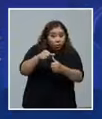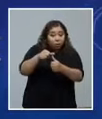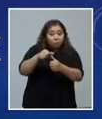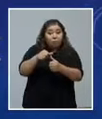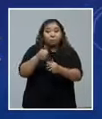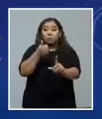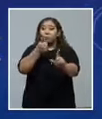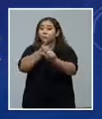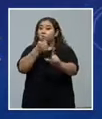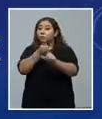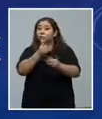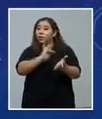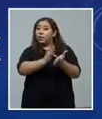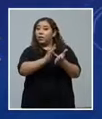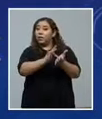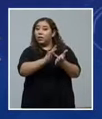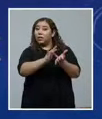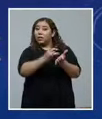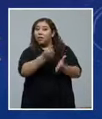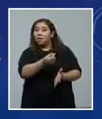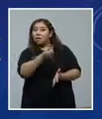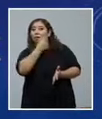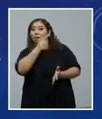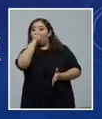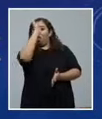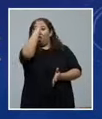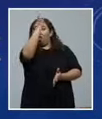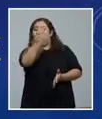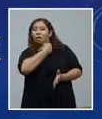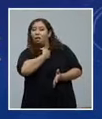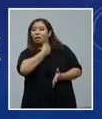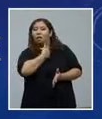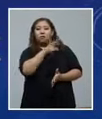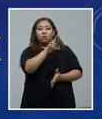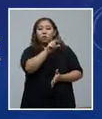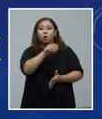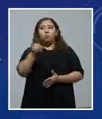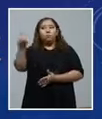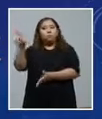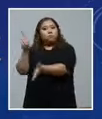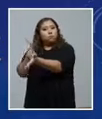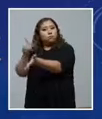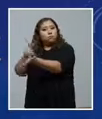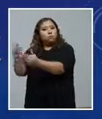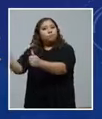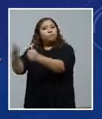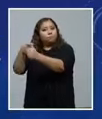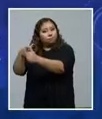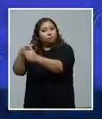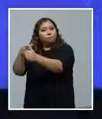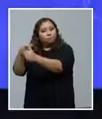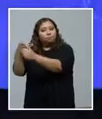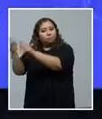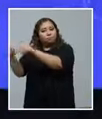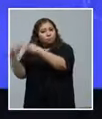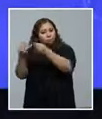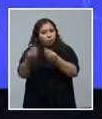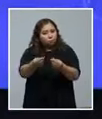automedique, automedicarse, tomar medicamentos sin la indicación de su médico puede ser un riesgo para su salud.